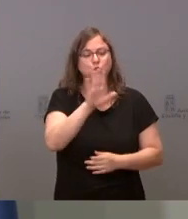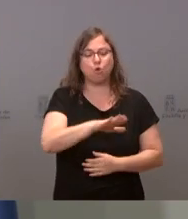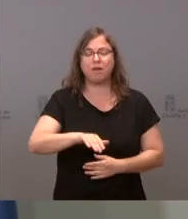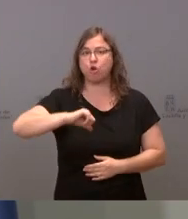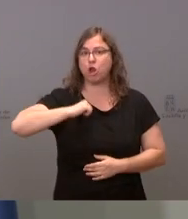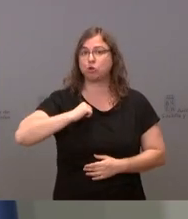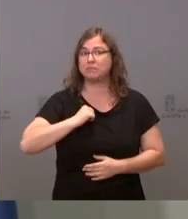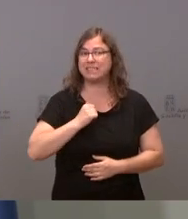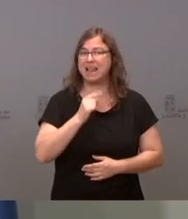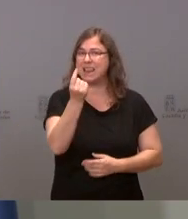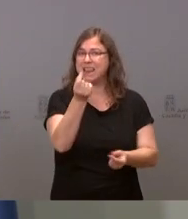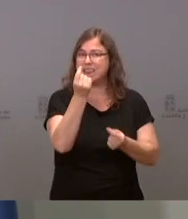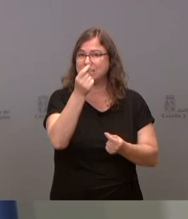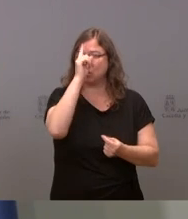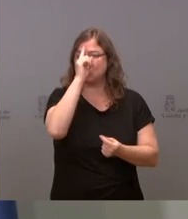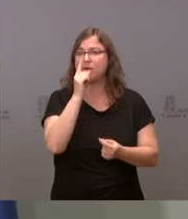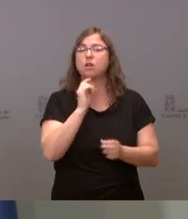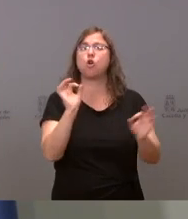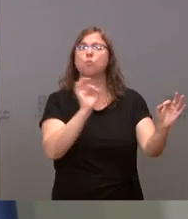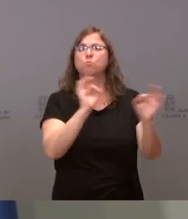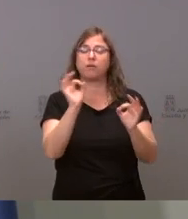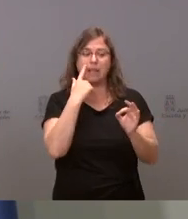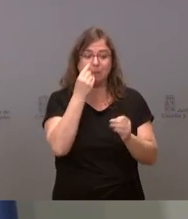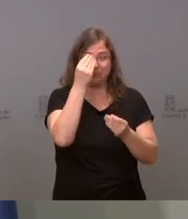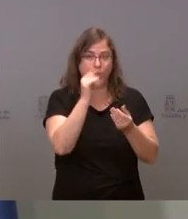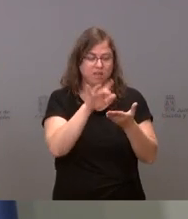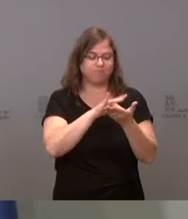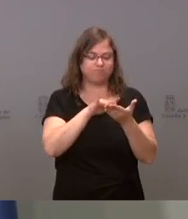la cifra, voy a decirte la incidencia que creo que sí que la tengo aquí.